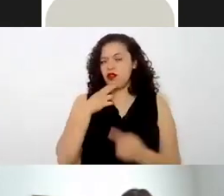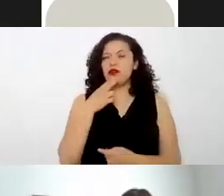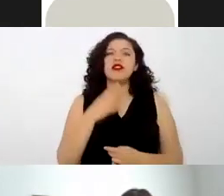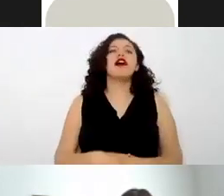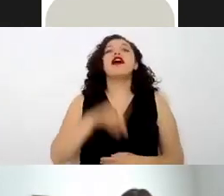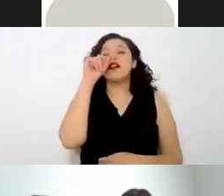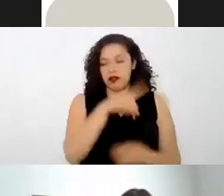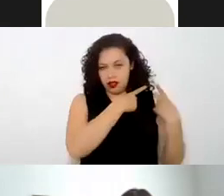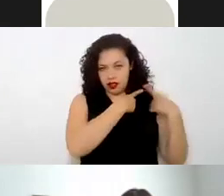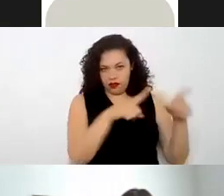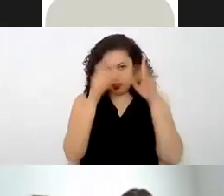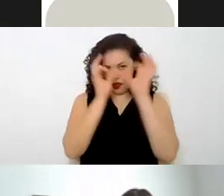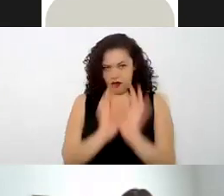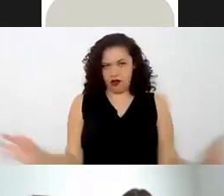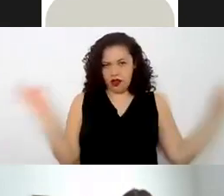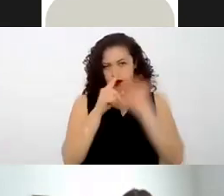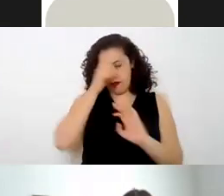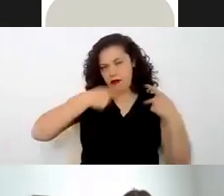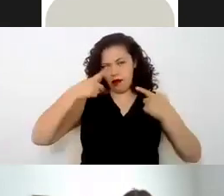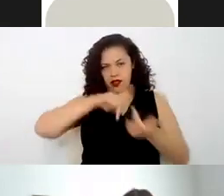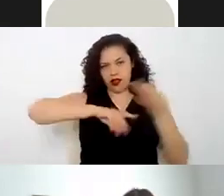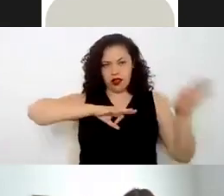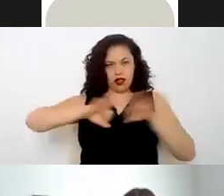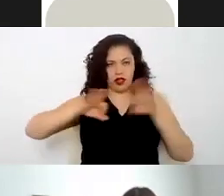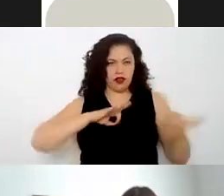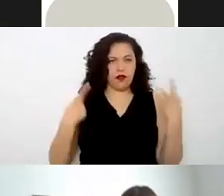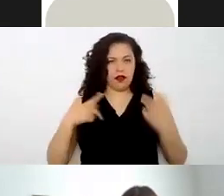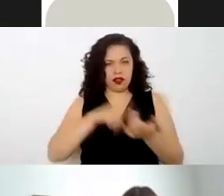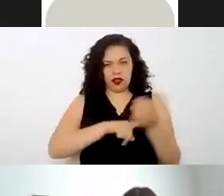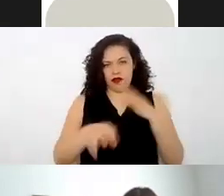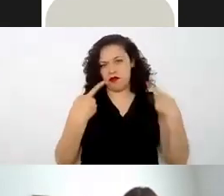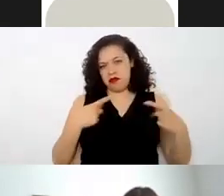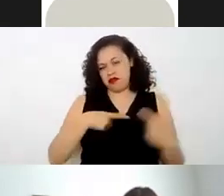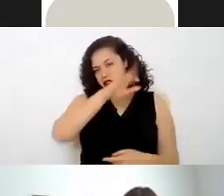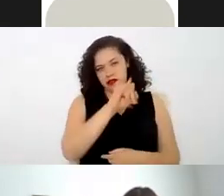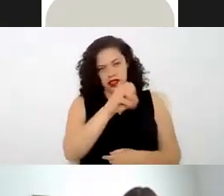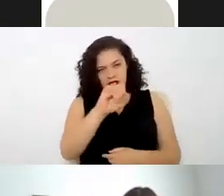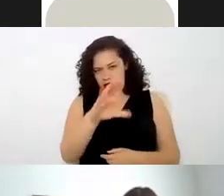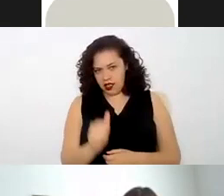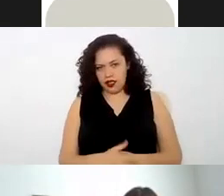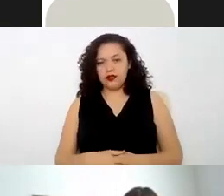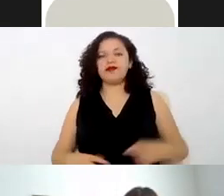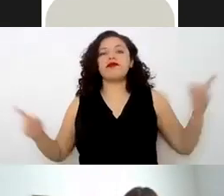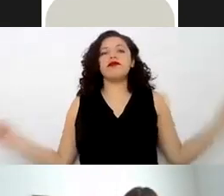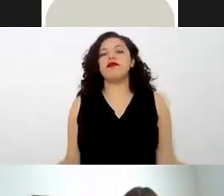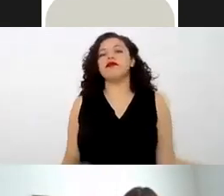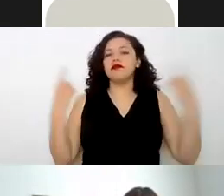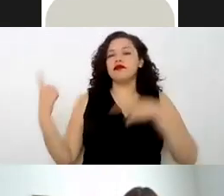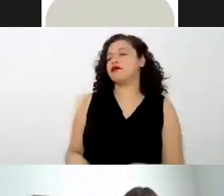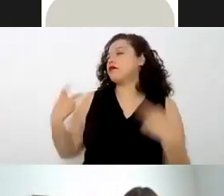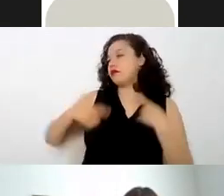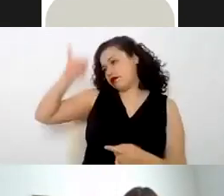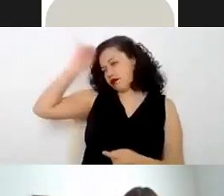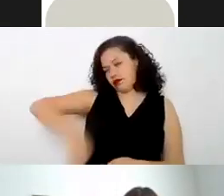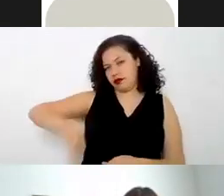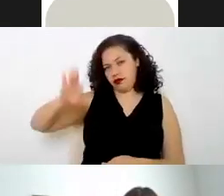hay una diferencia muy importante con el trabajador el trabajador solo es una persona física y el patrón puede ser una persona física o